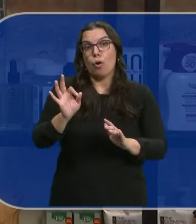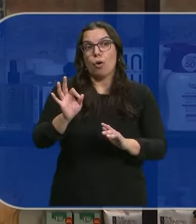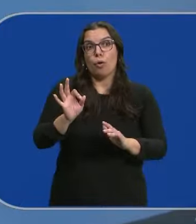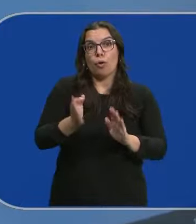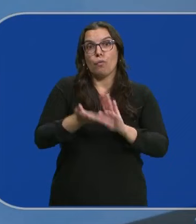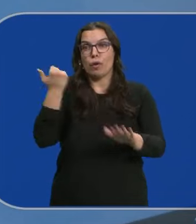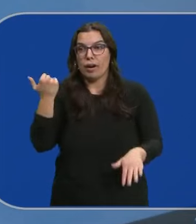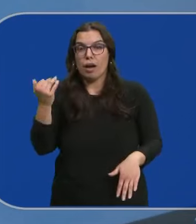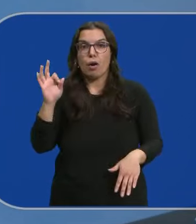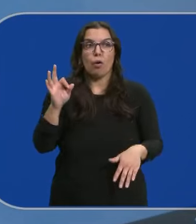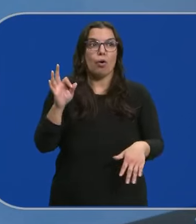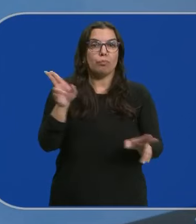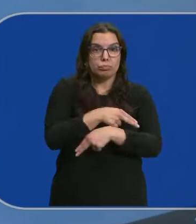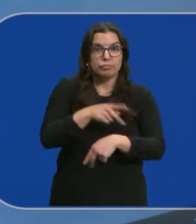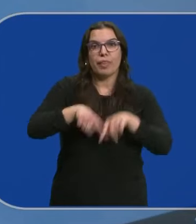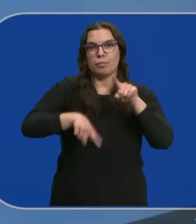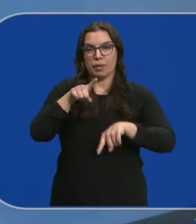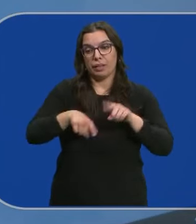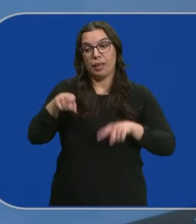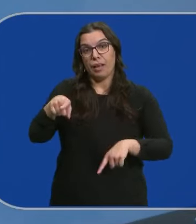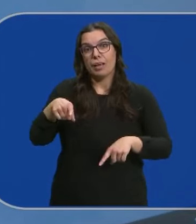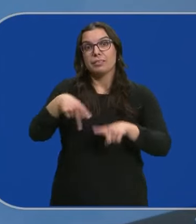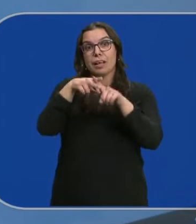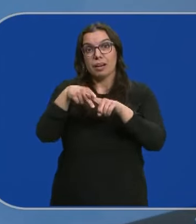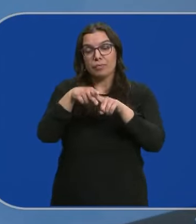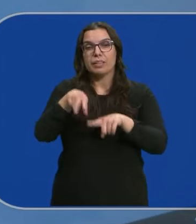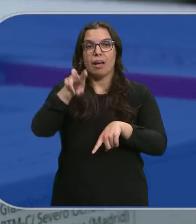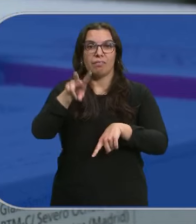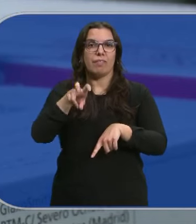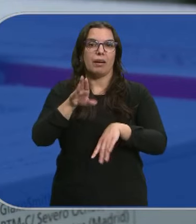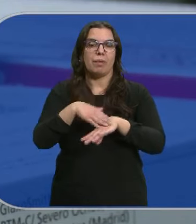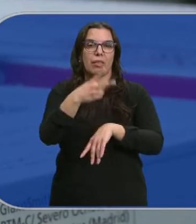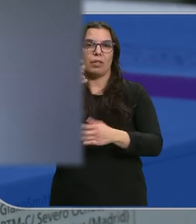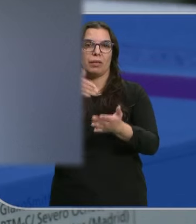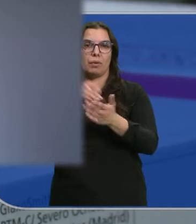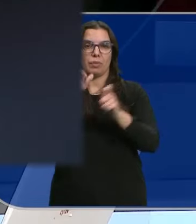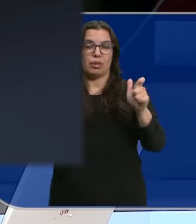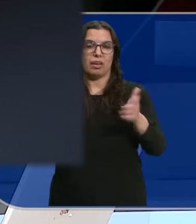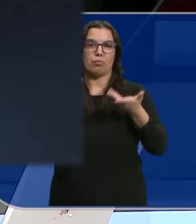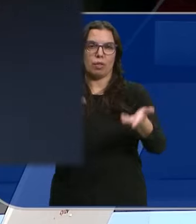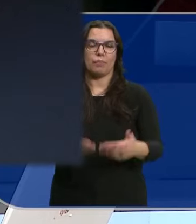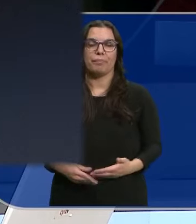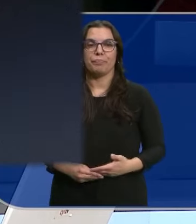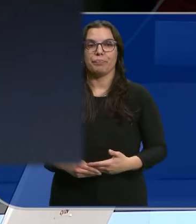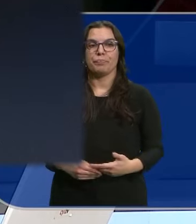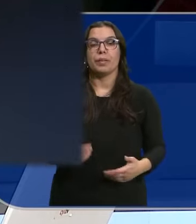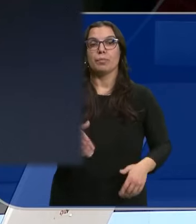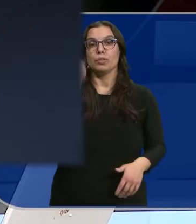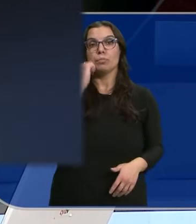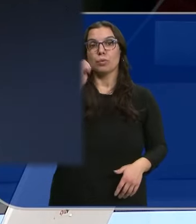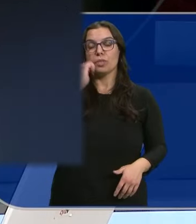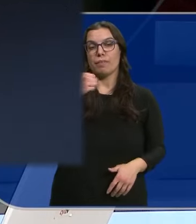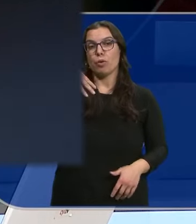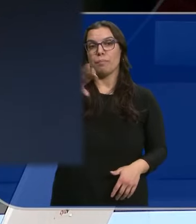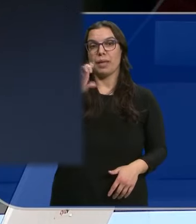Determinados lotes O retirar el producto Esta herramienta Ha ayudado ya A más de 200.000 personas Este sábado Medinaceli En